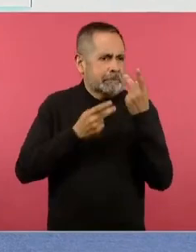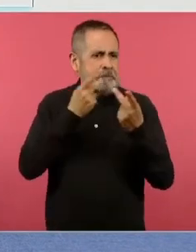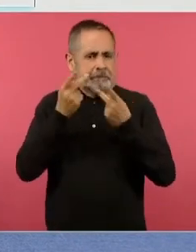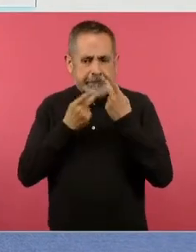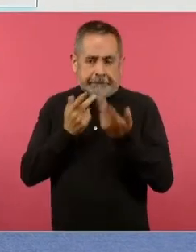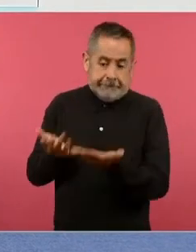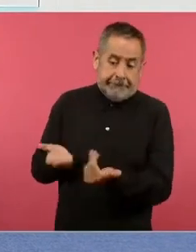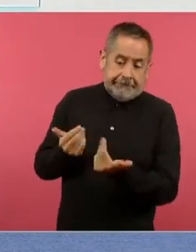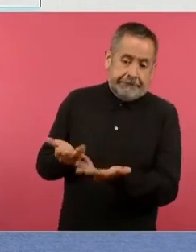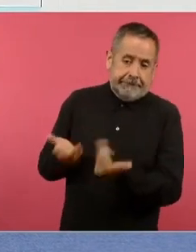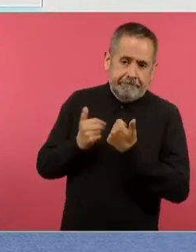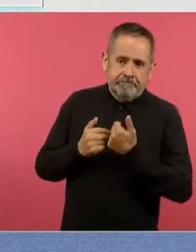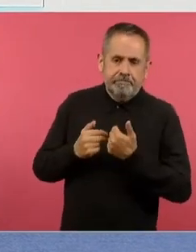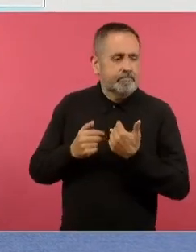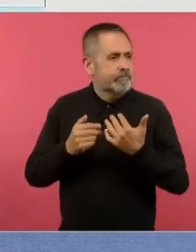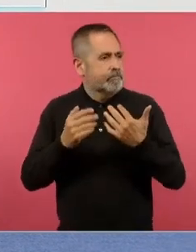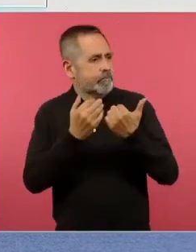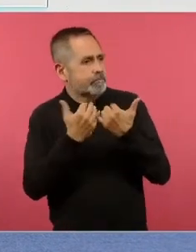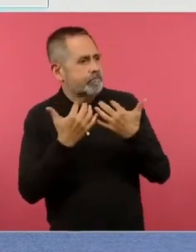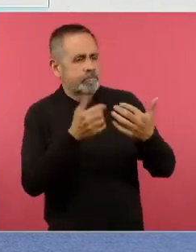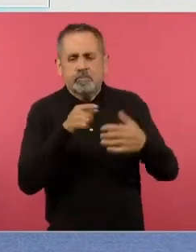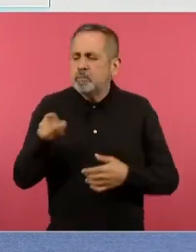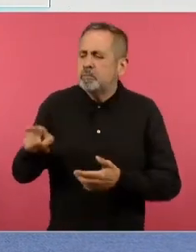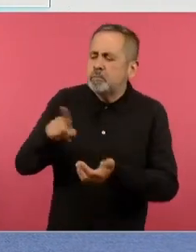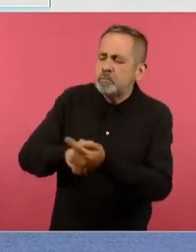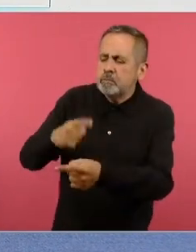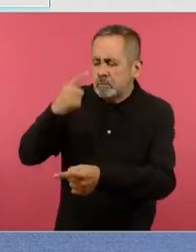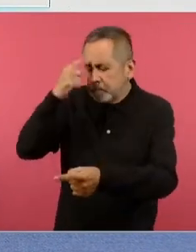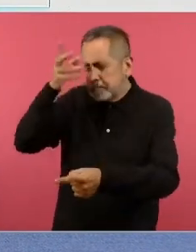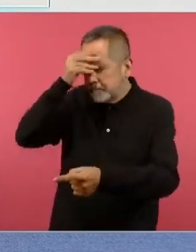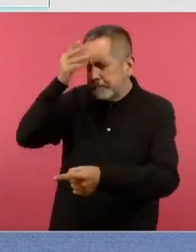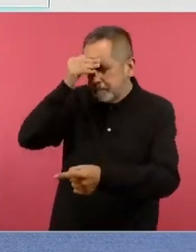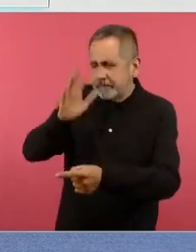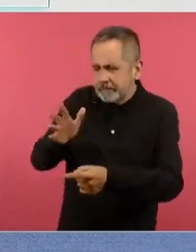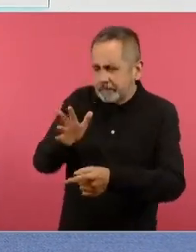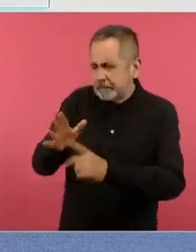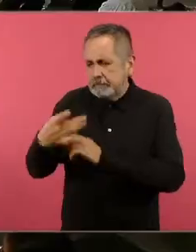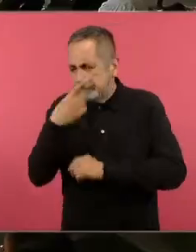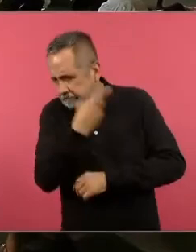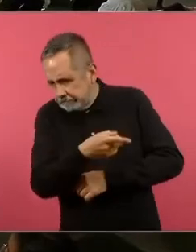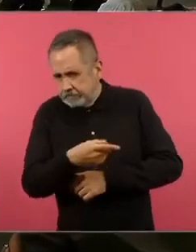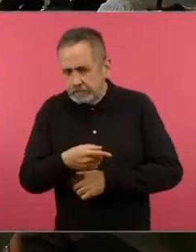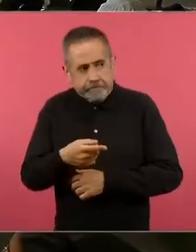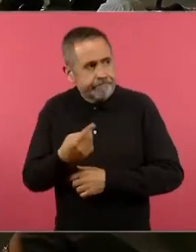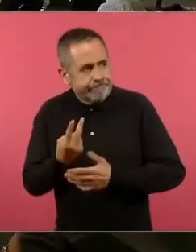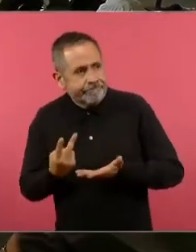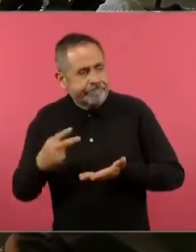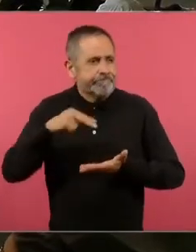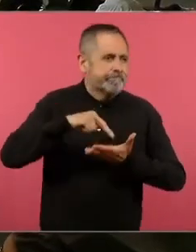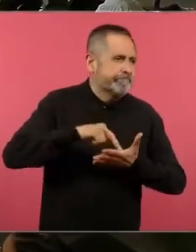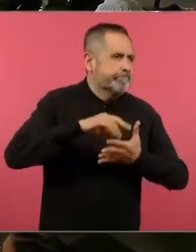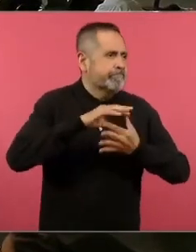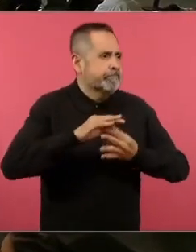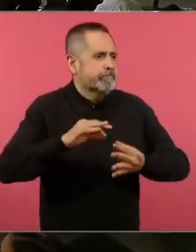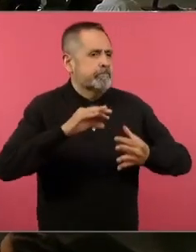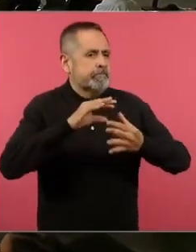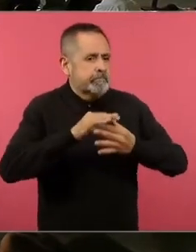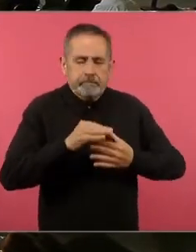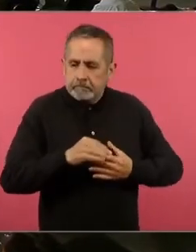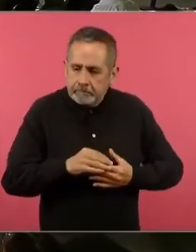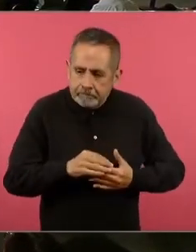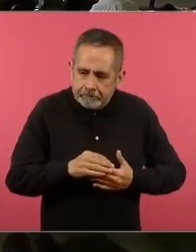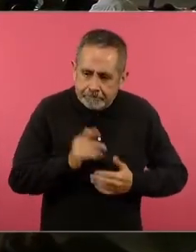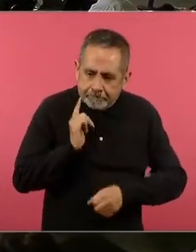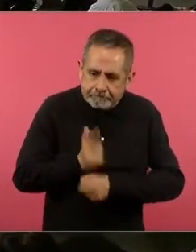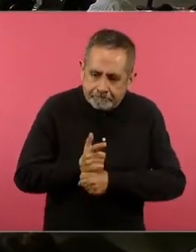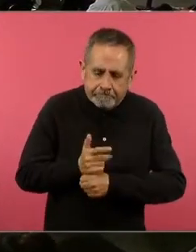y mencionar ante un público aquello que van aprendiendo y entonces ahí justo se van identificando los avances y